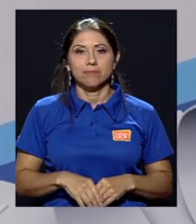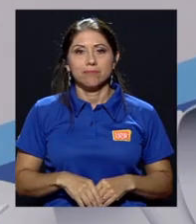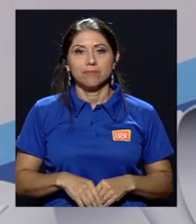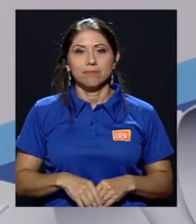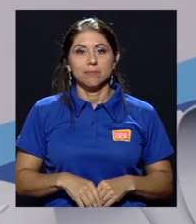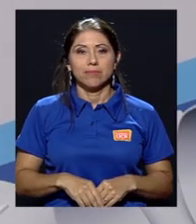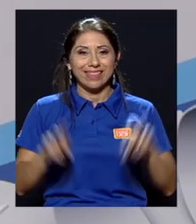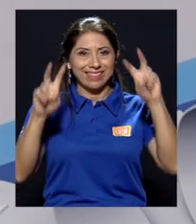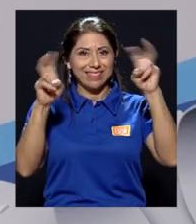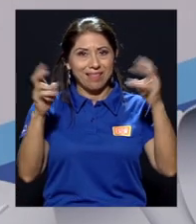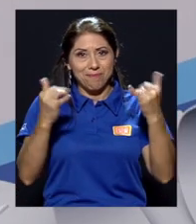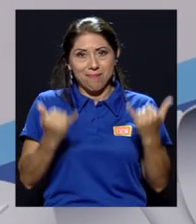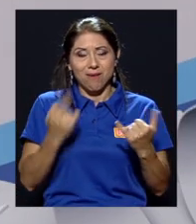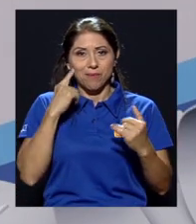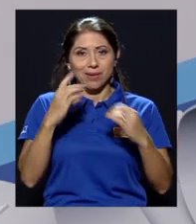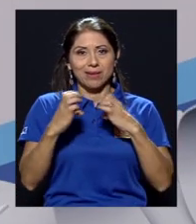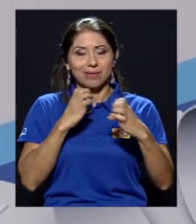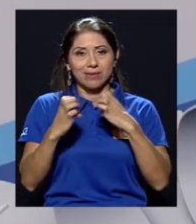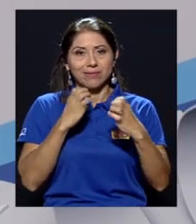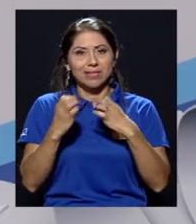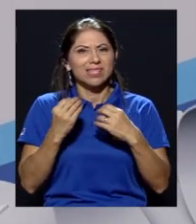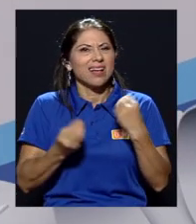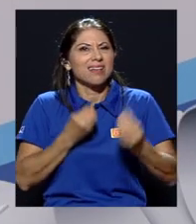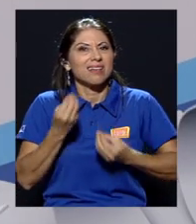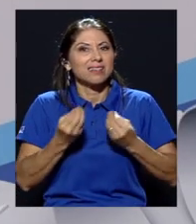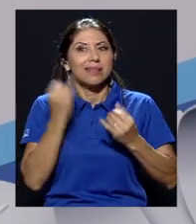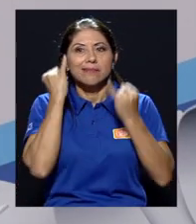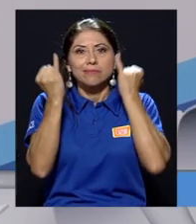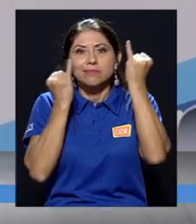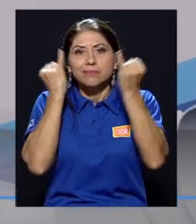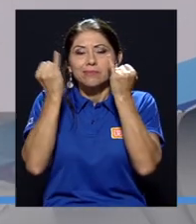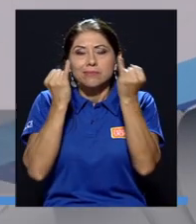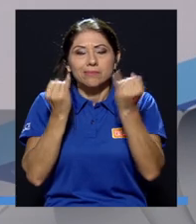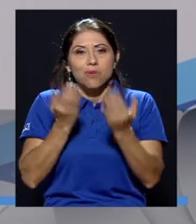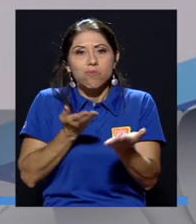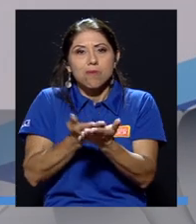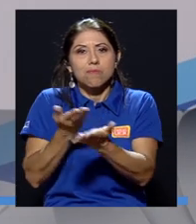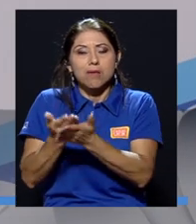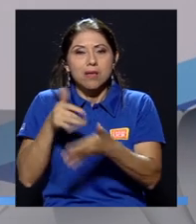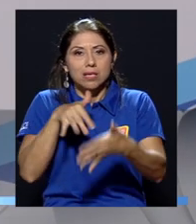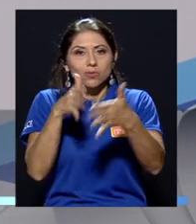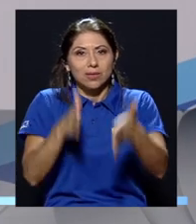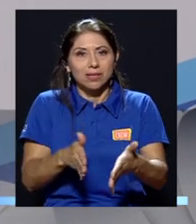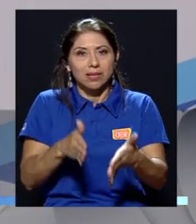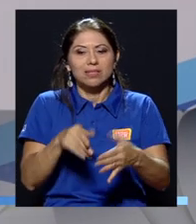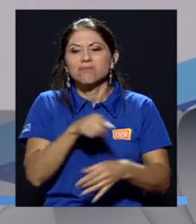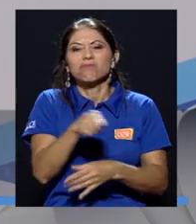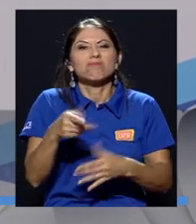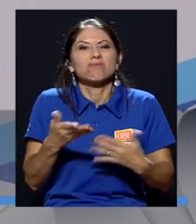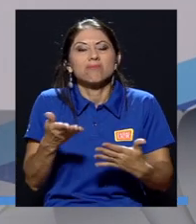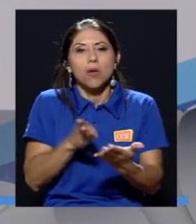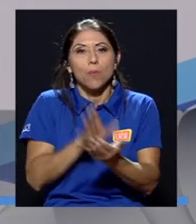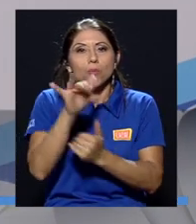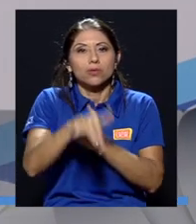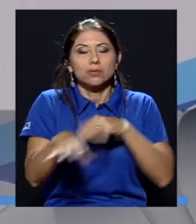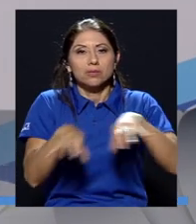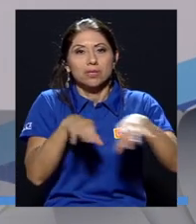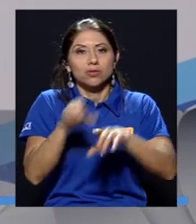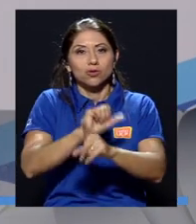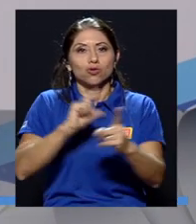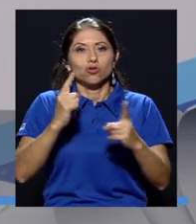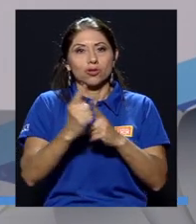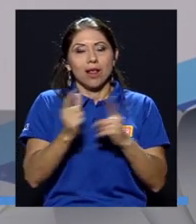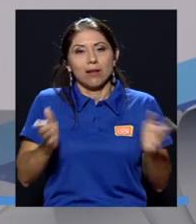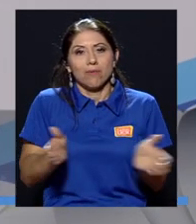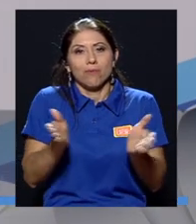Nuestro tema de fondo para la entrevista de hoy son las iniciativas estudiantiles, que son proyectos de acción social gestionados por estudiantes de la